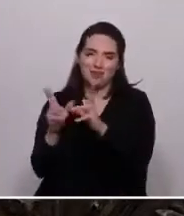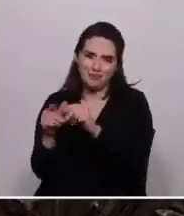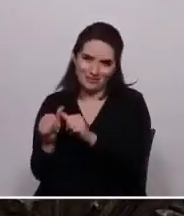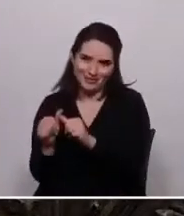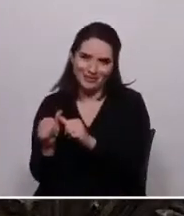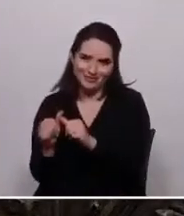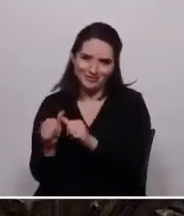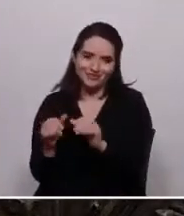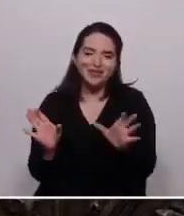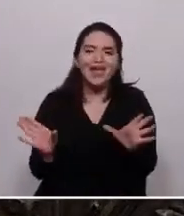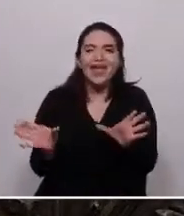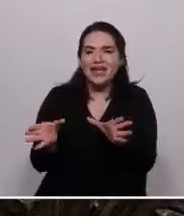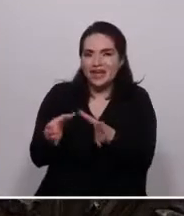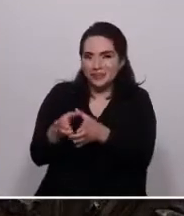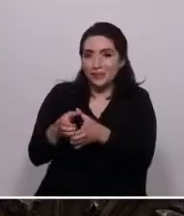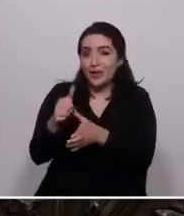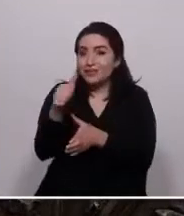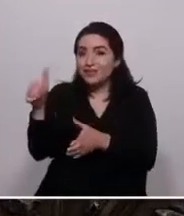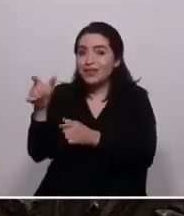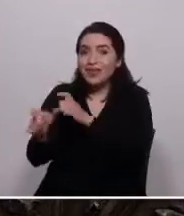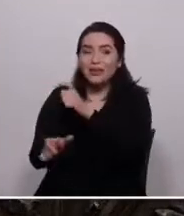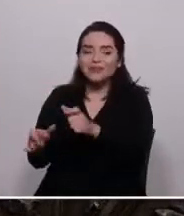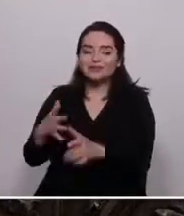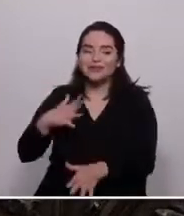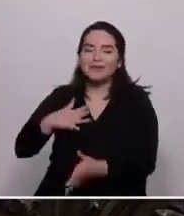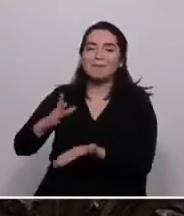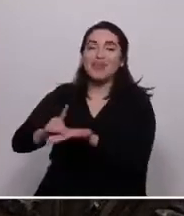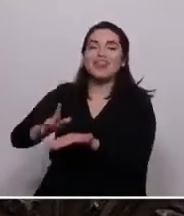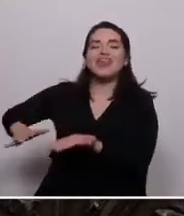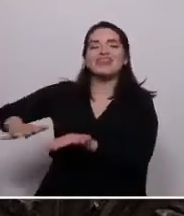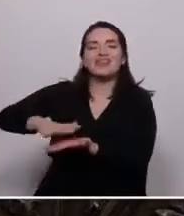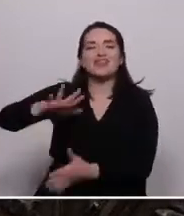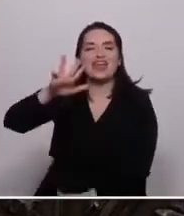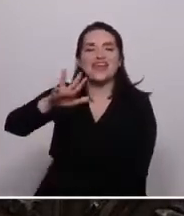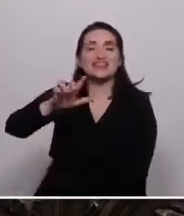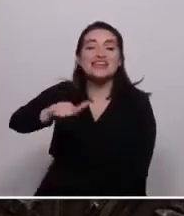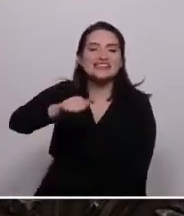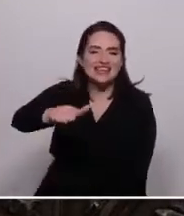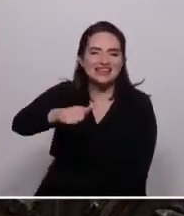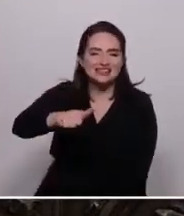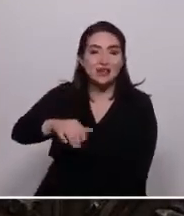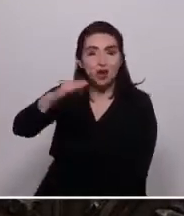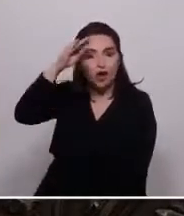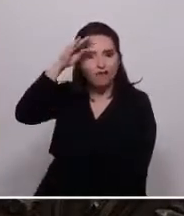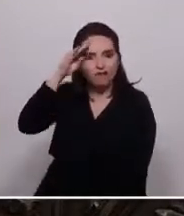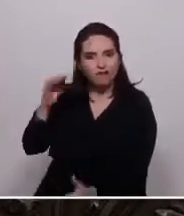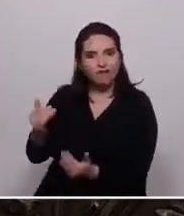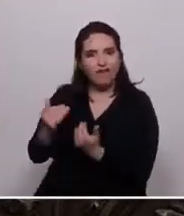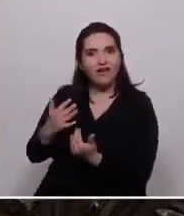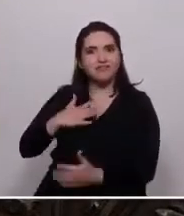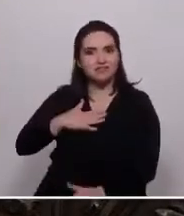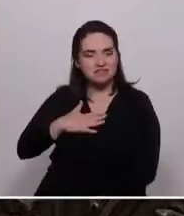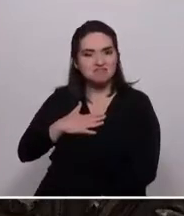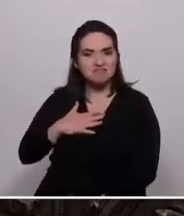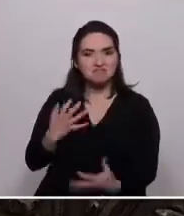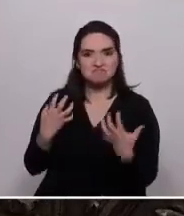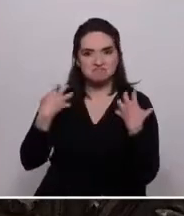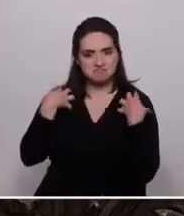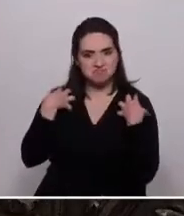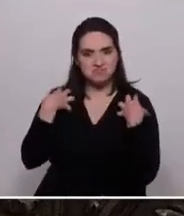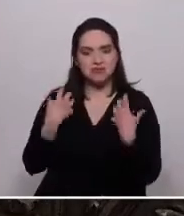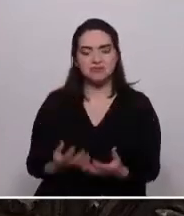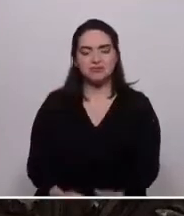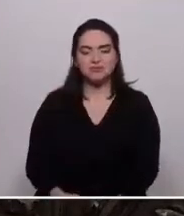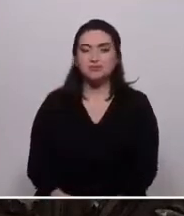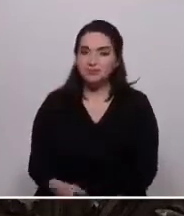equipo y a todas las personas de mi Distrito 16, por la confianza que han depositado en mí, la que